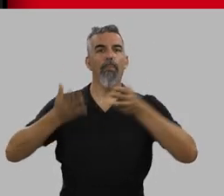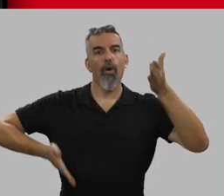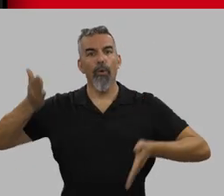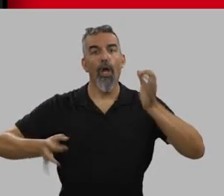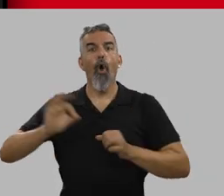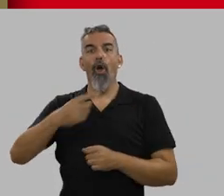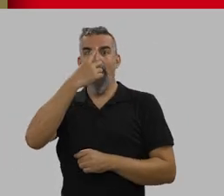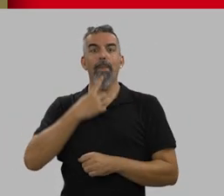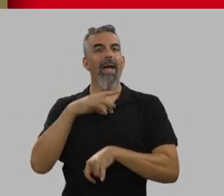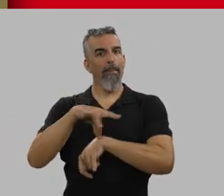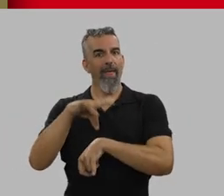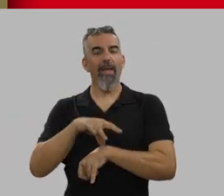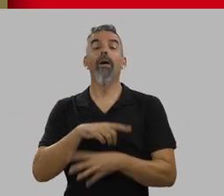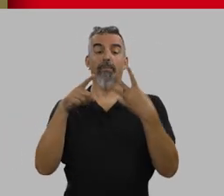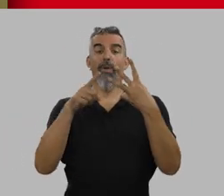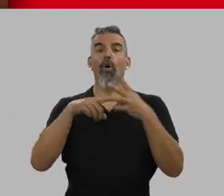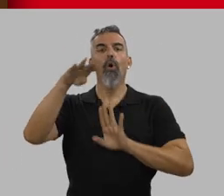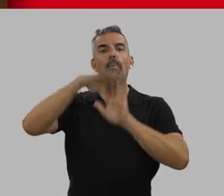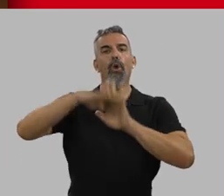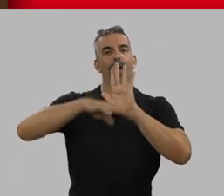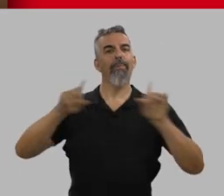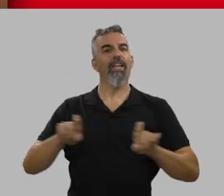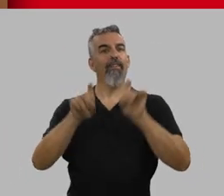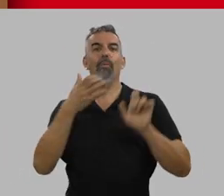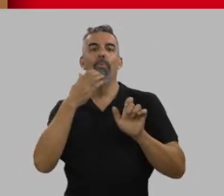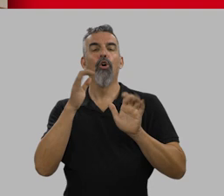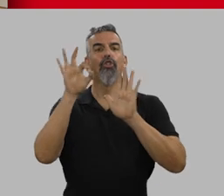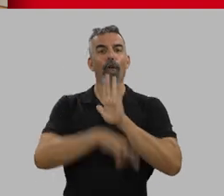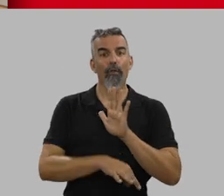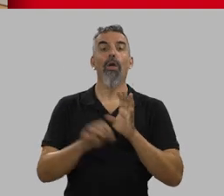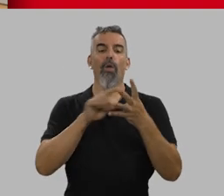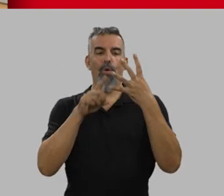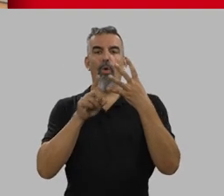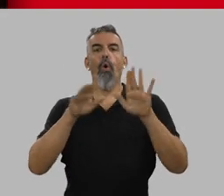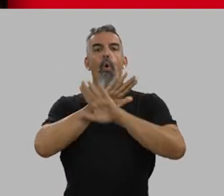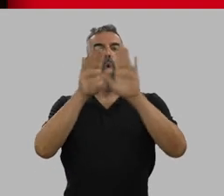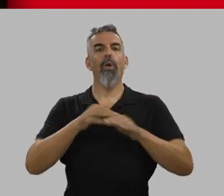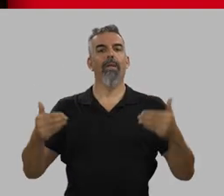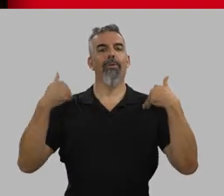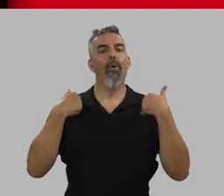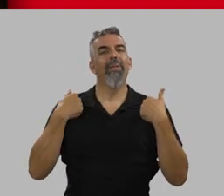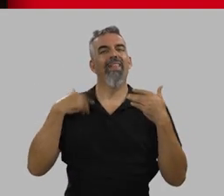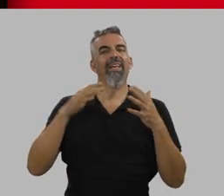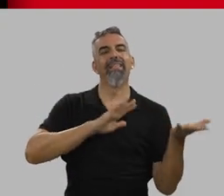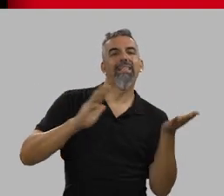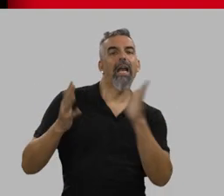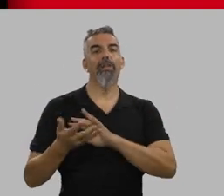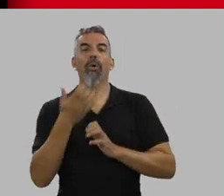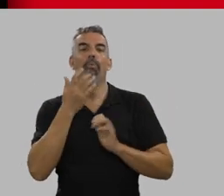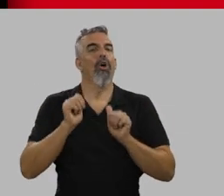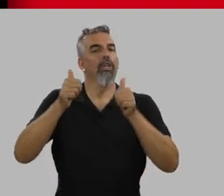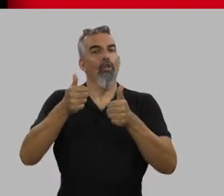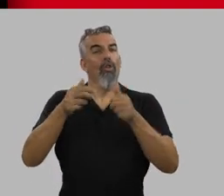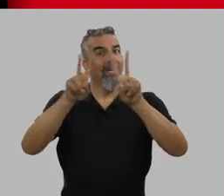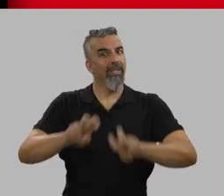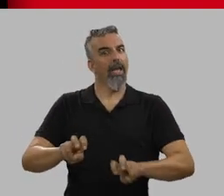de campos de aplicación como visión para robótica o imagen médica. Uno de programas informáticos como herramientas software y un